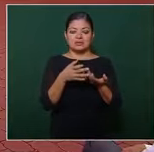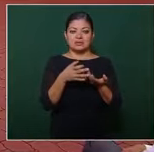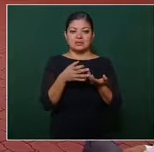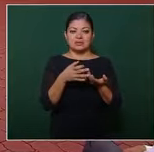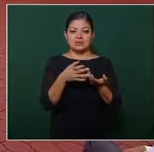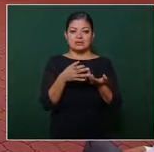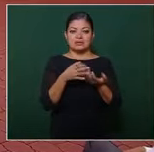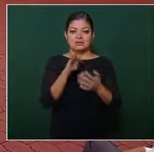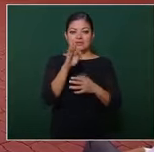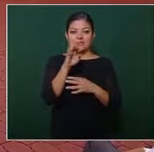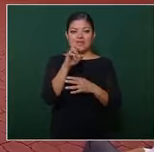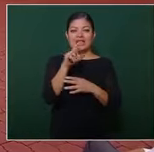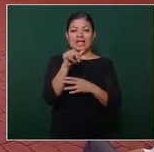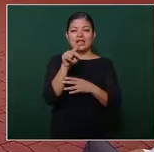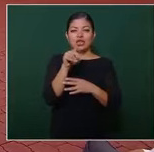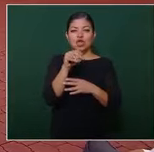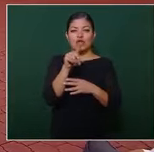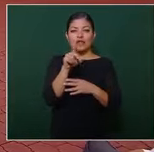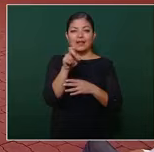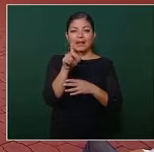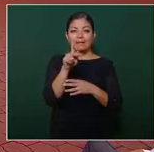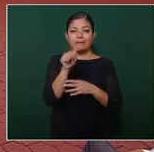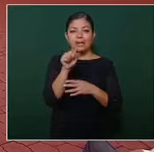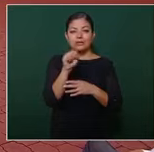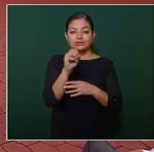Fernando del Paso